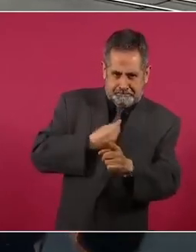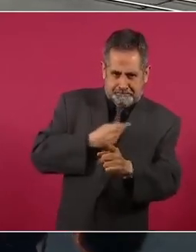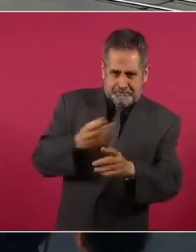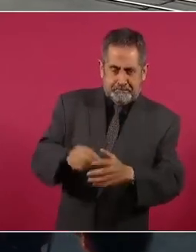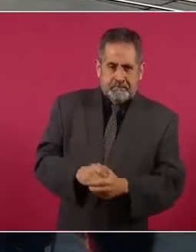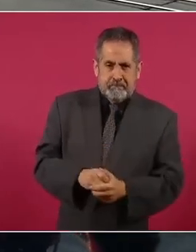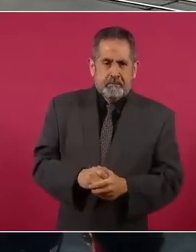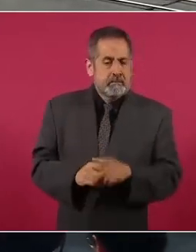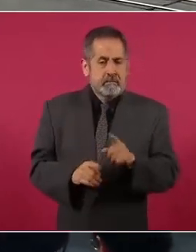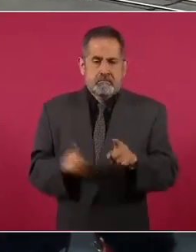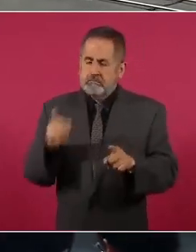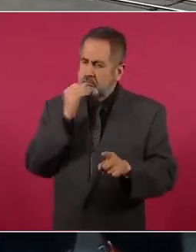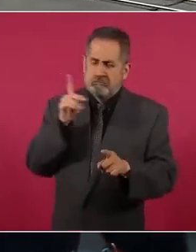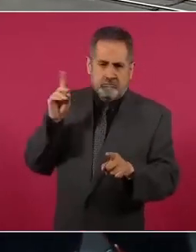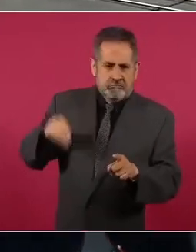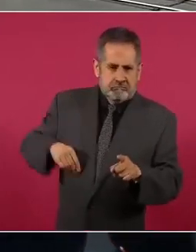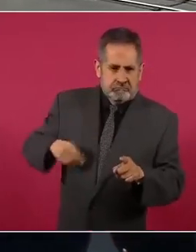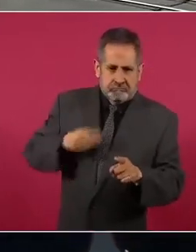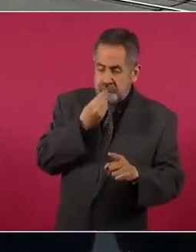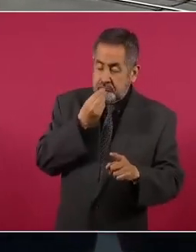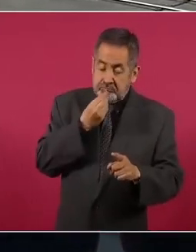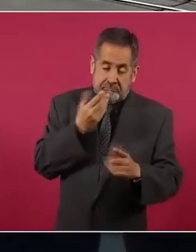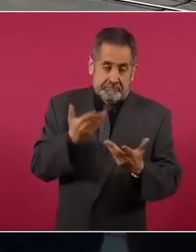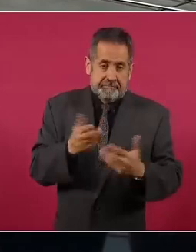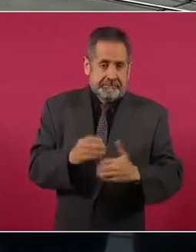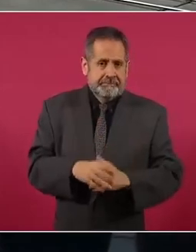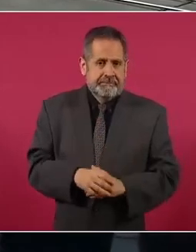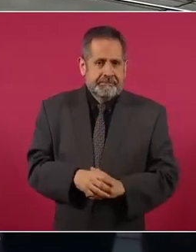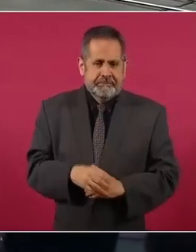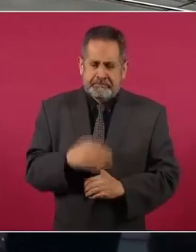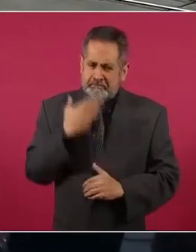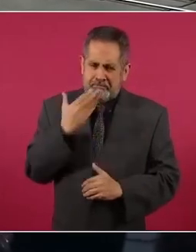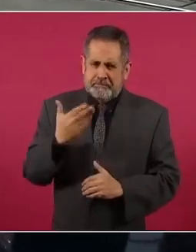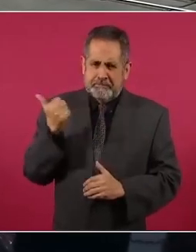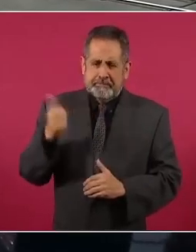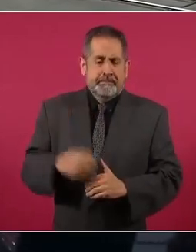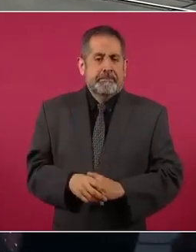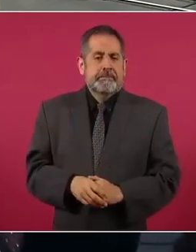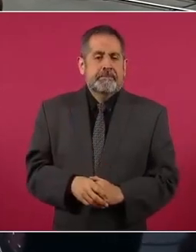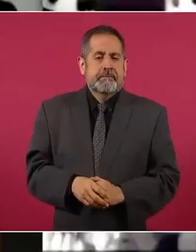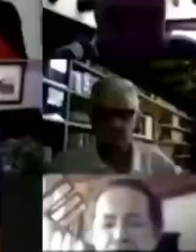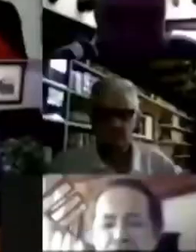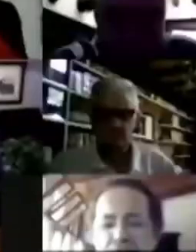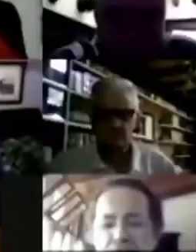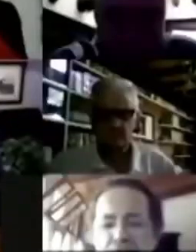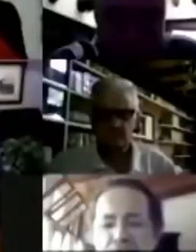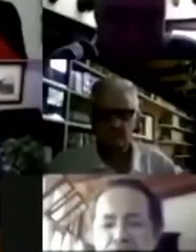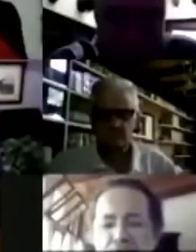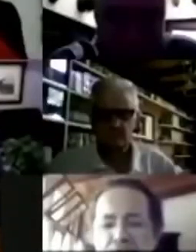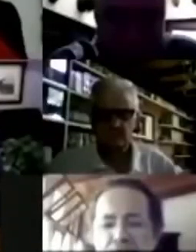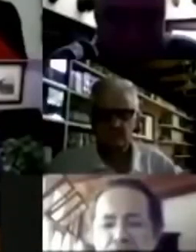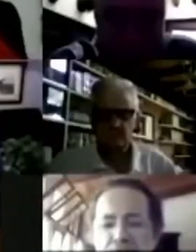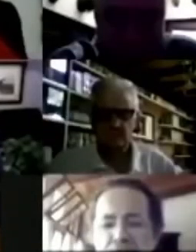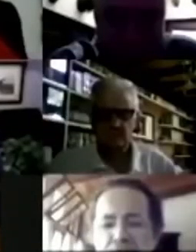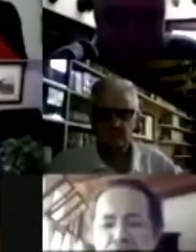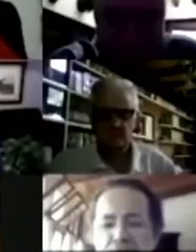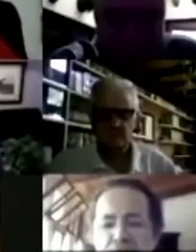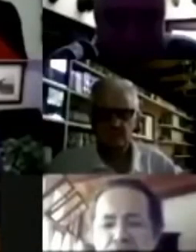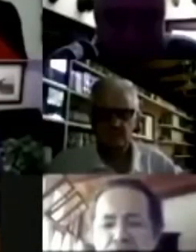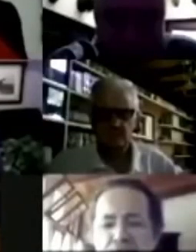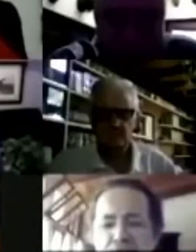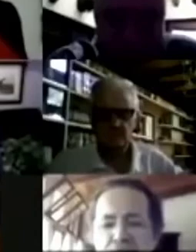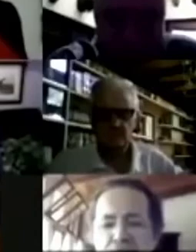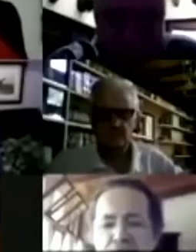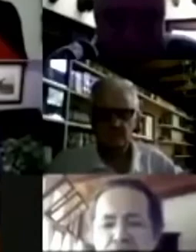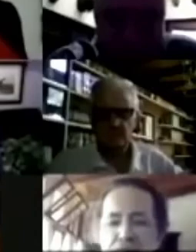porque es muy bueno esto. La gente tiene mucho poder, no se puede, eso es imposible y conduce a